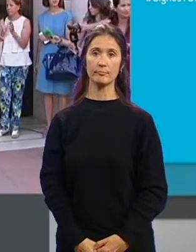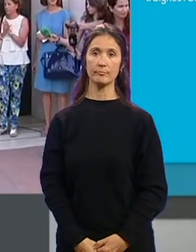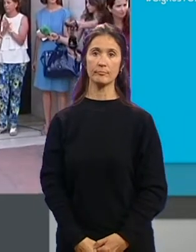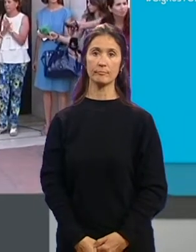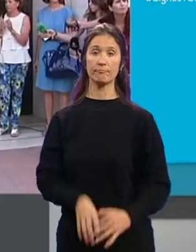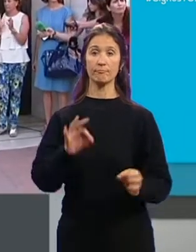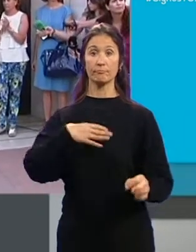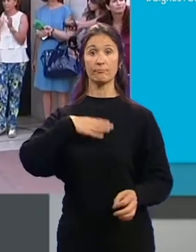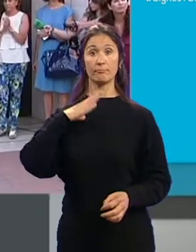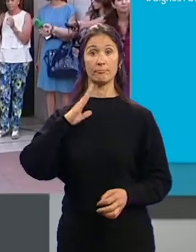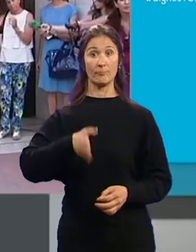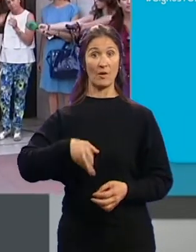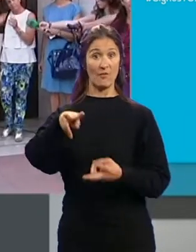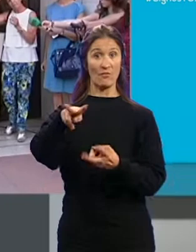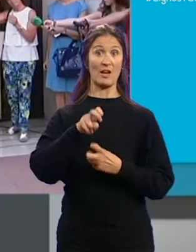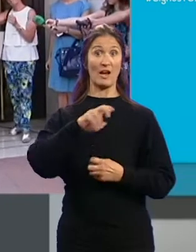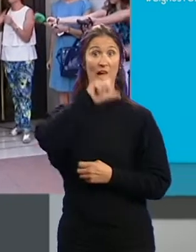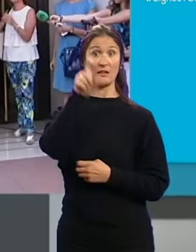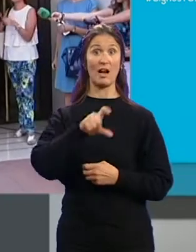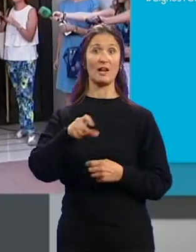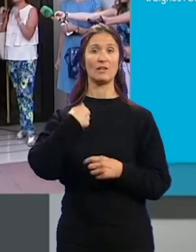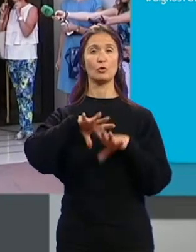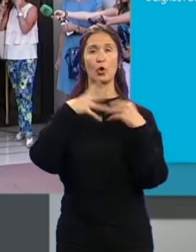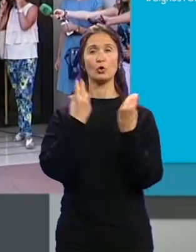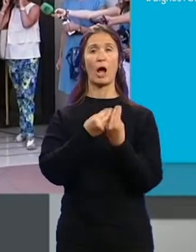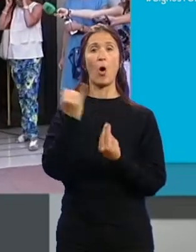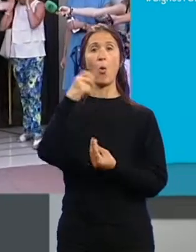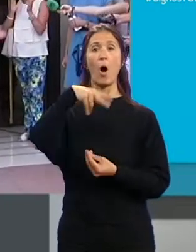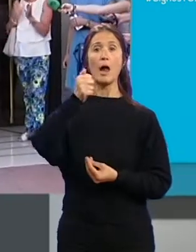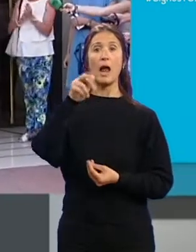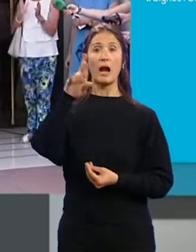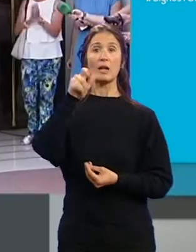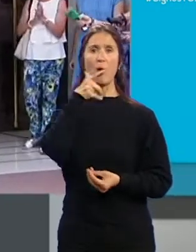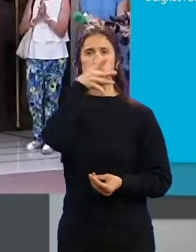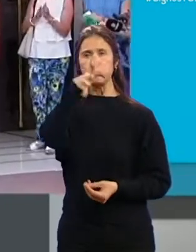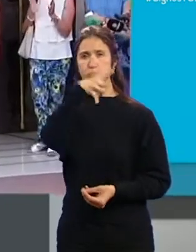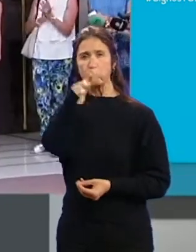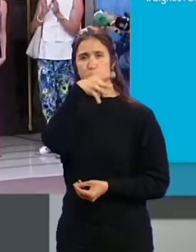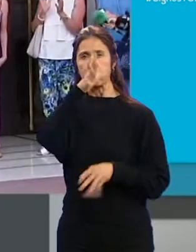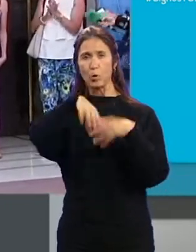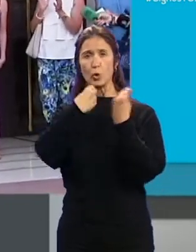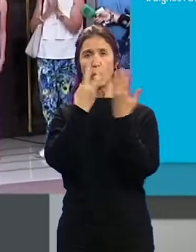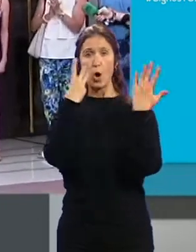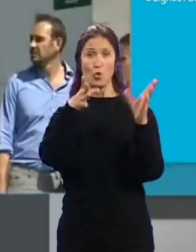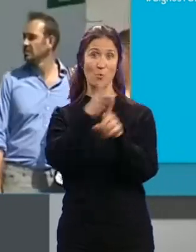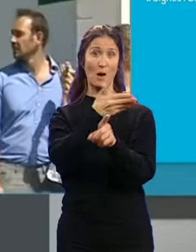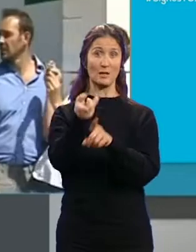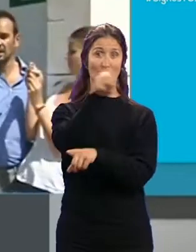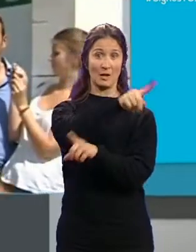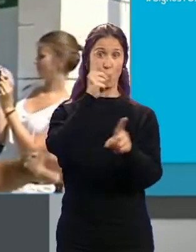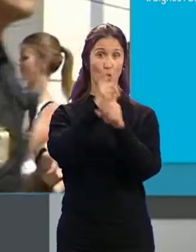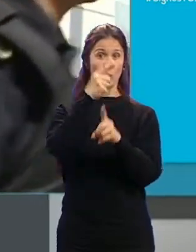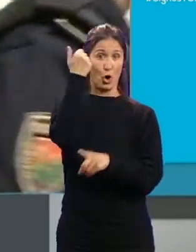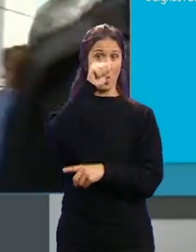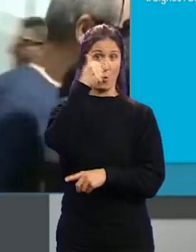La Fiscalía Italiana ha archivado las ocho denuncias... ...que Juana Rivas ha presentado por maltrato... ...contra su expareja... ...el italiano